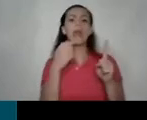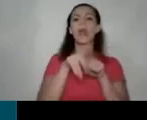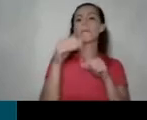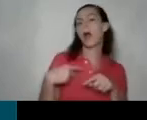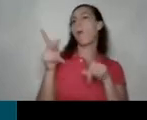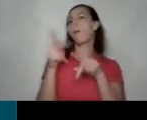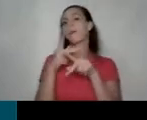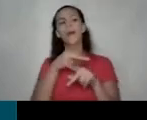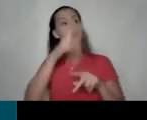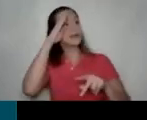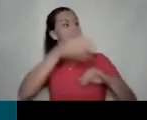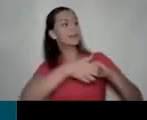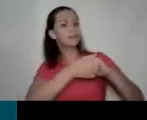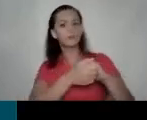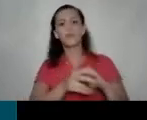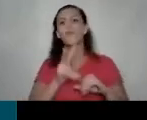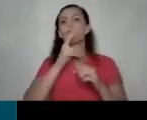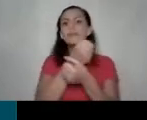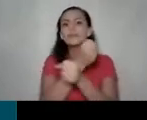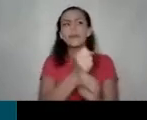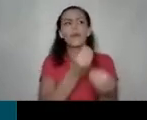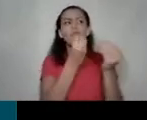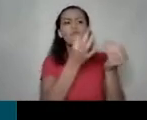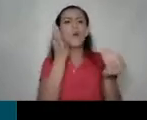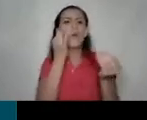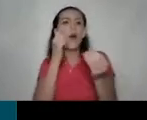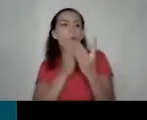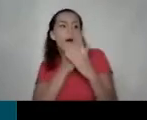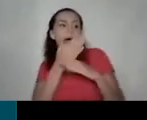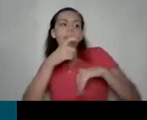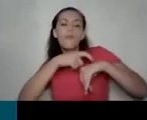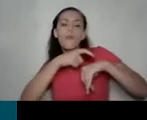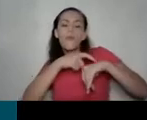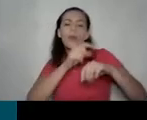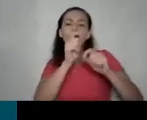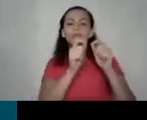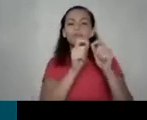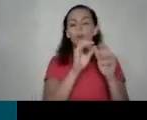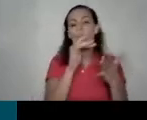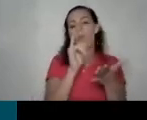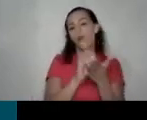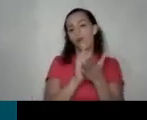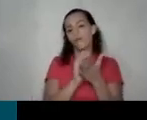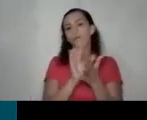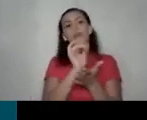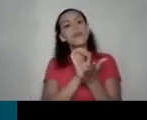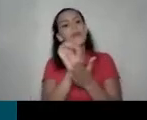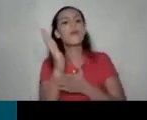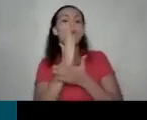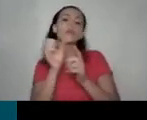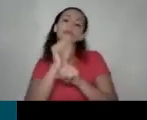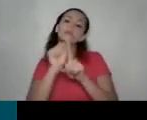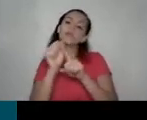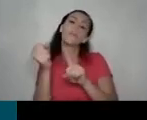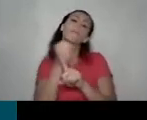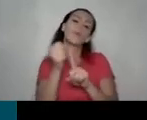literalmente la vida de mujeres por intervenir en un momento como este y evitar alguna situación de violencia en las calles